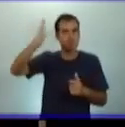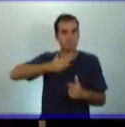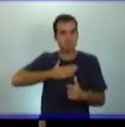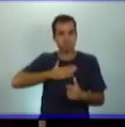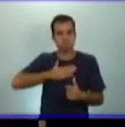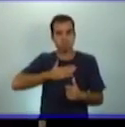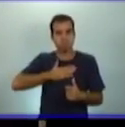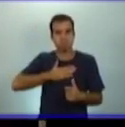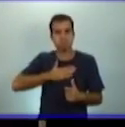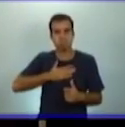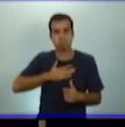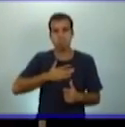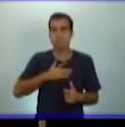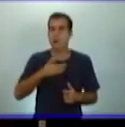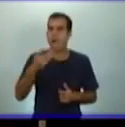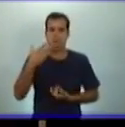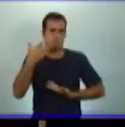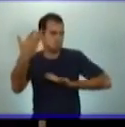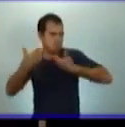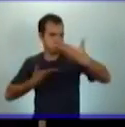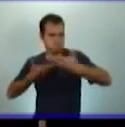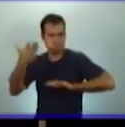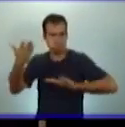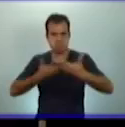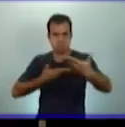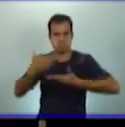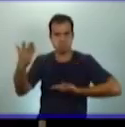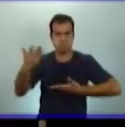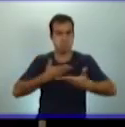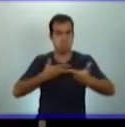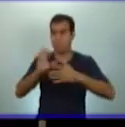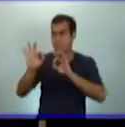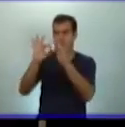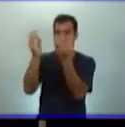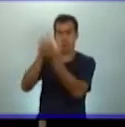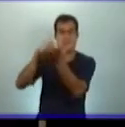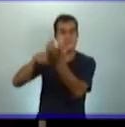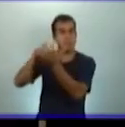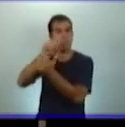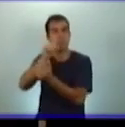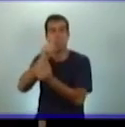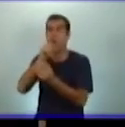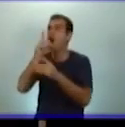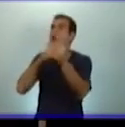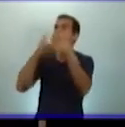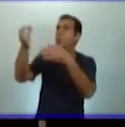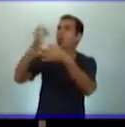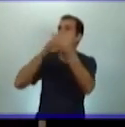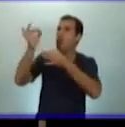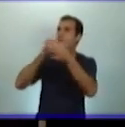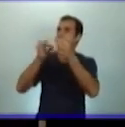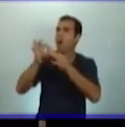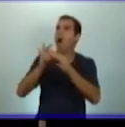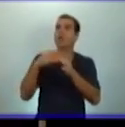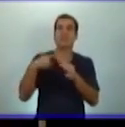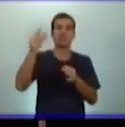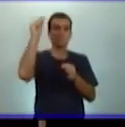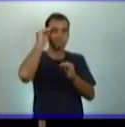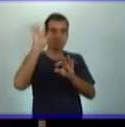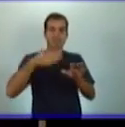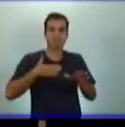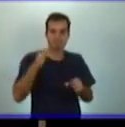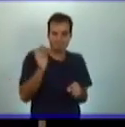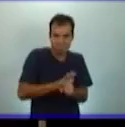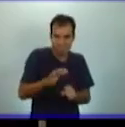propio diálogo entre los miembros de la familia, ahora que estamos allí en el hogar,